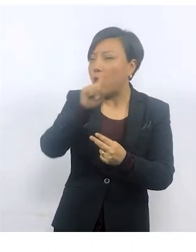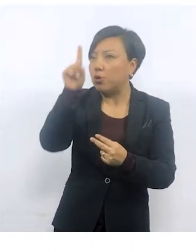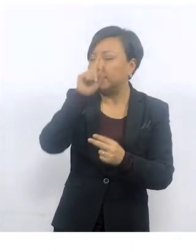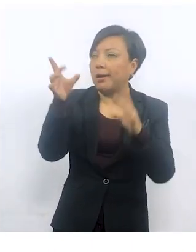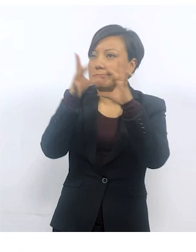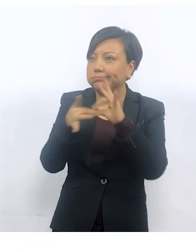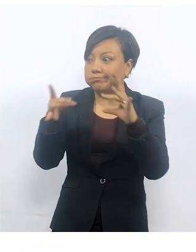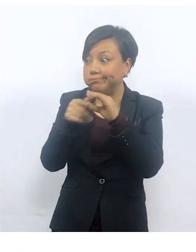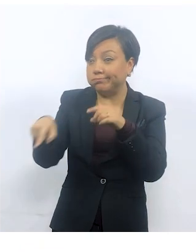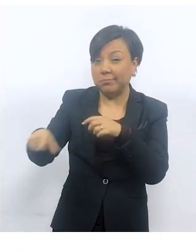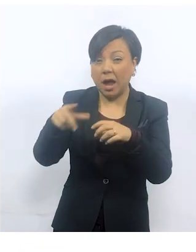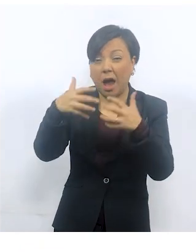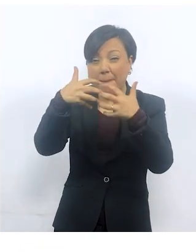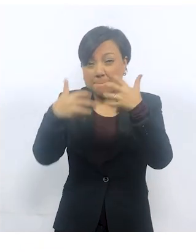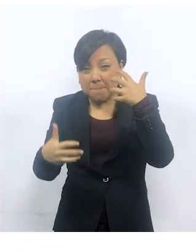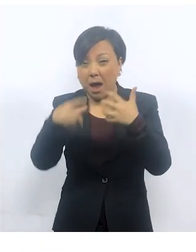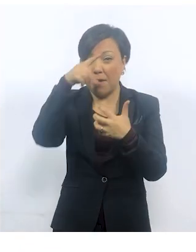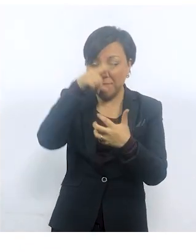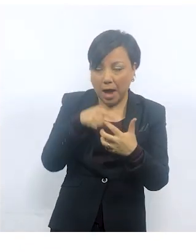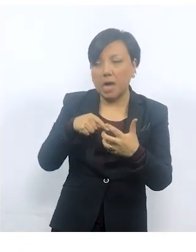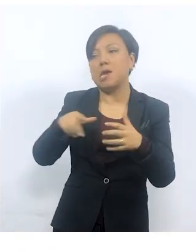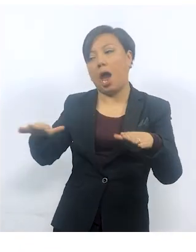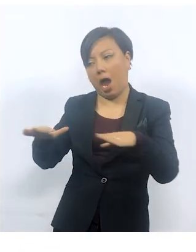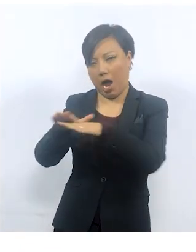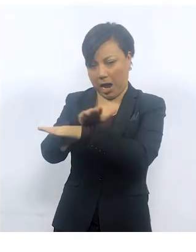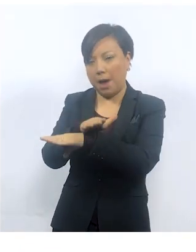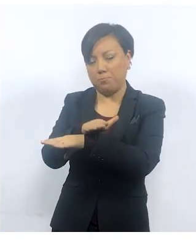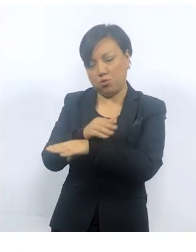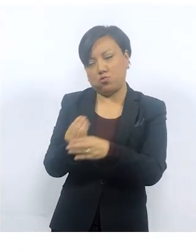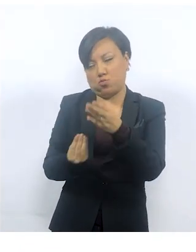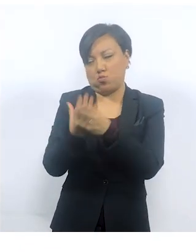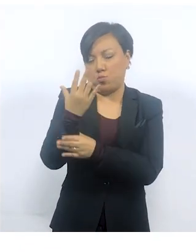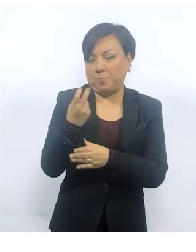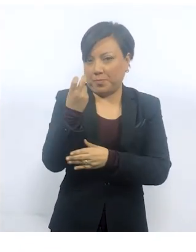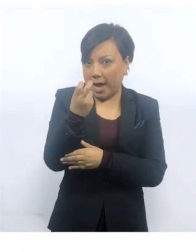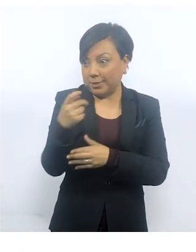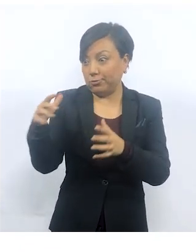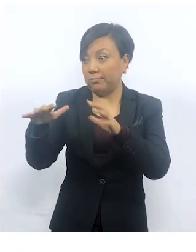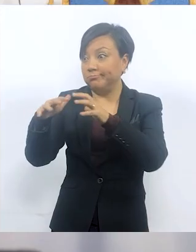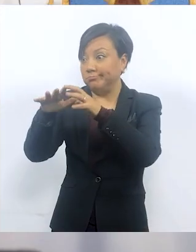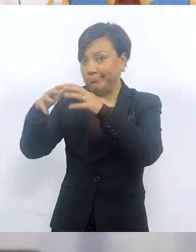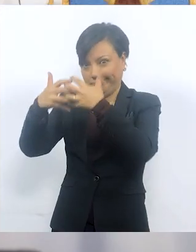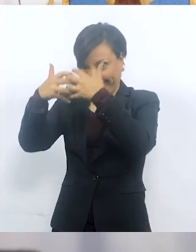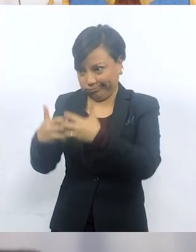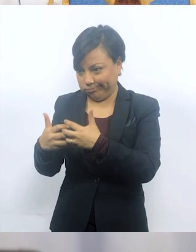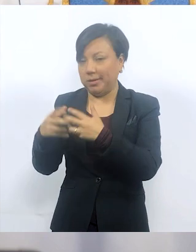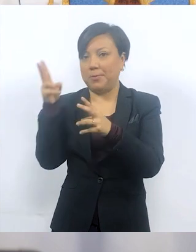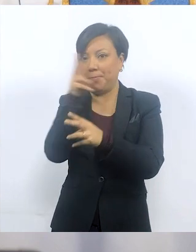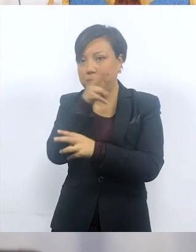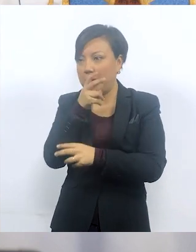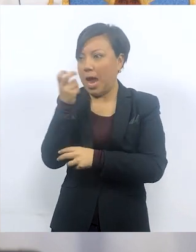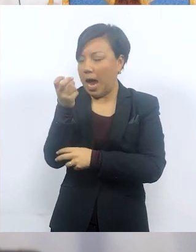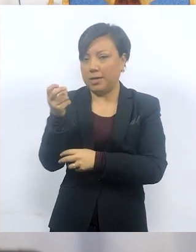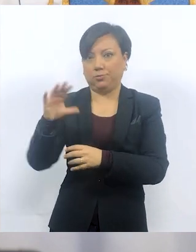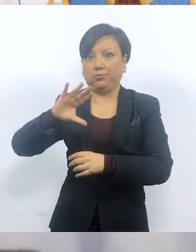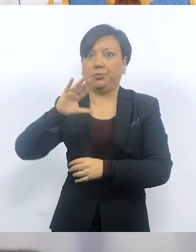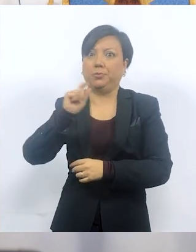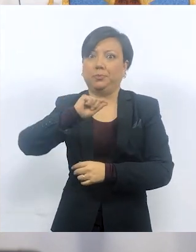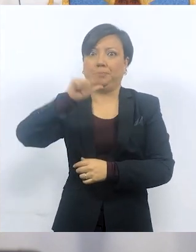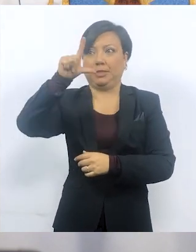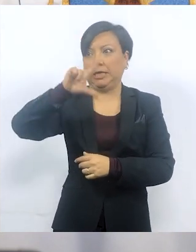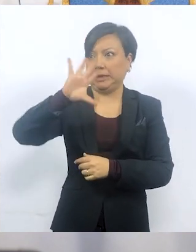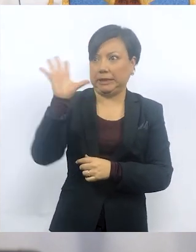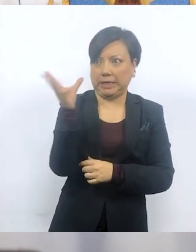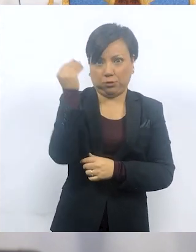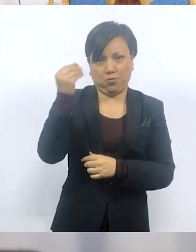ofrecerte soporte técnico y sustitución en caso de mal funcionamiento o reemplazo de alguna pieza. Ten en cuenta que el concentrador de oxígeno es un